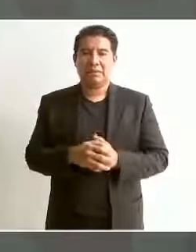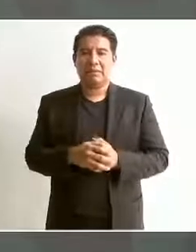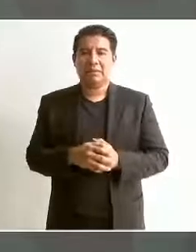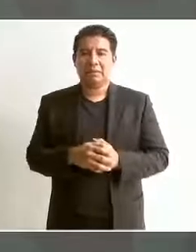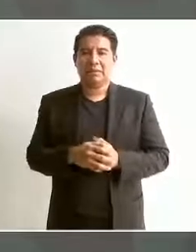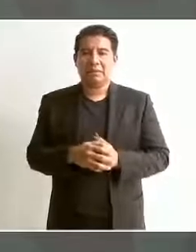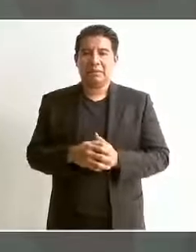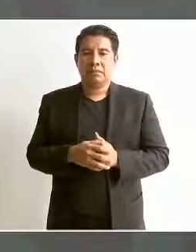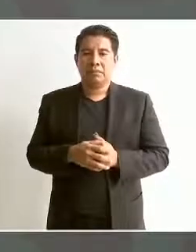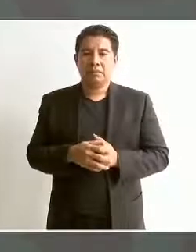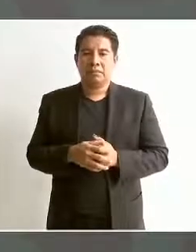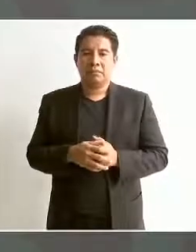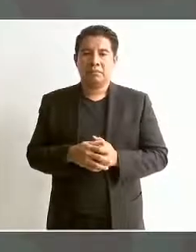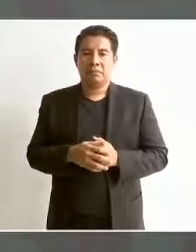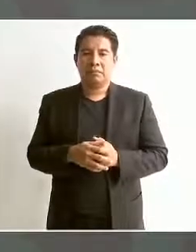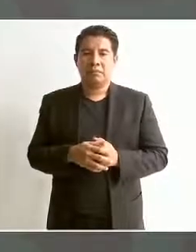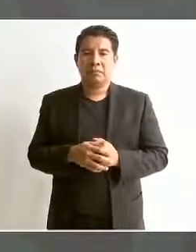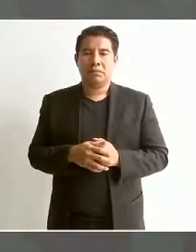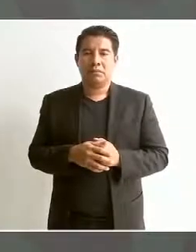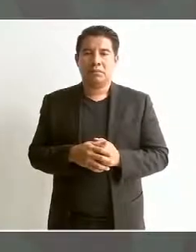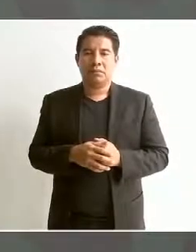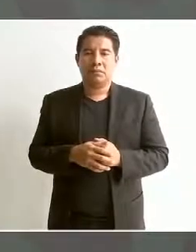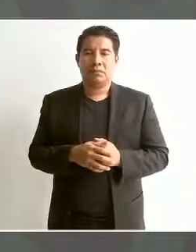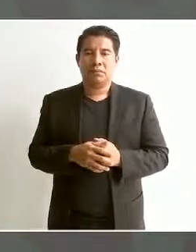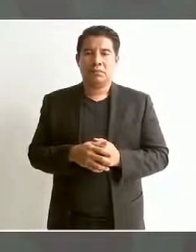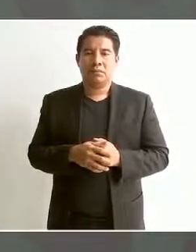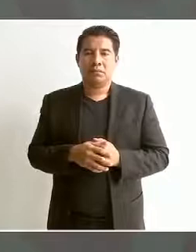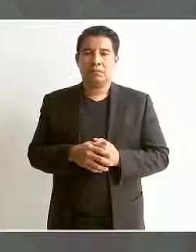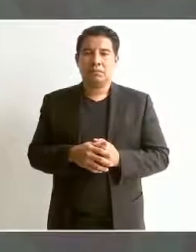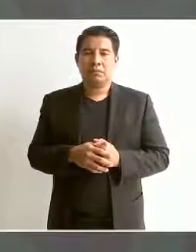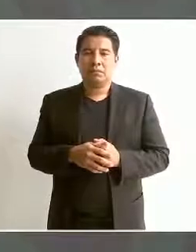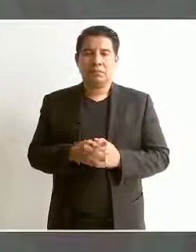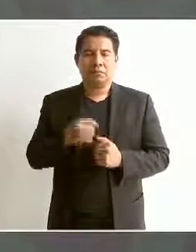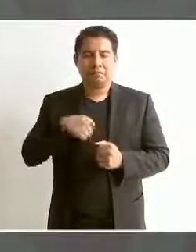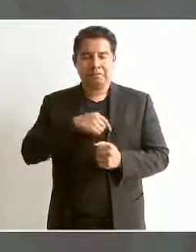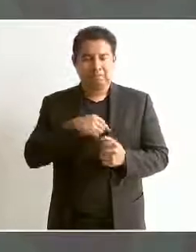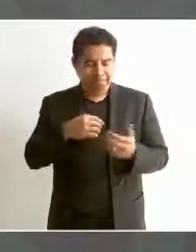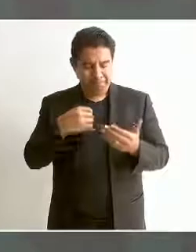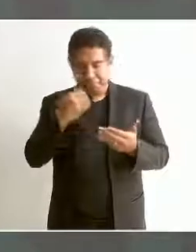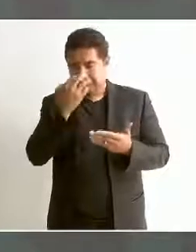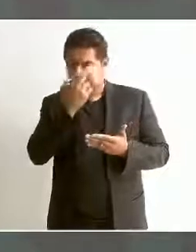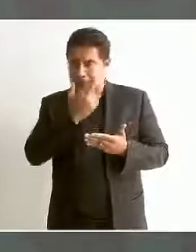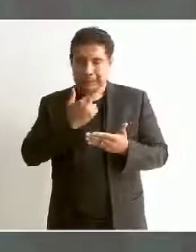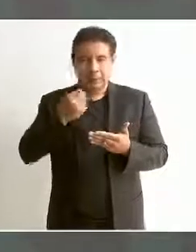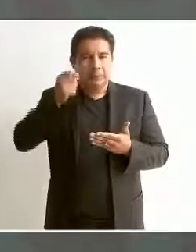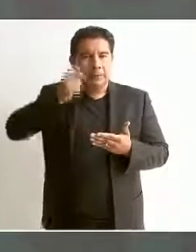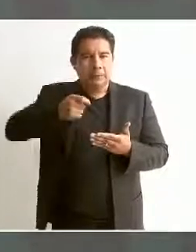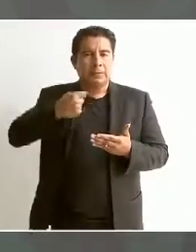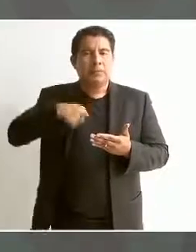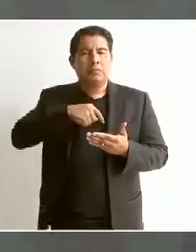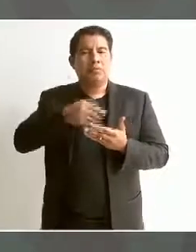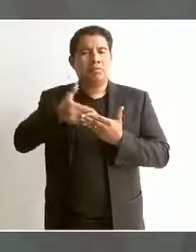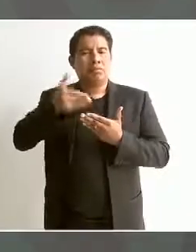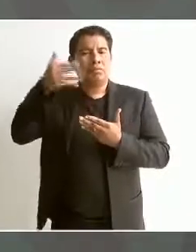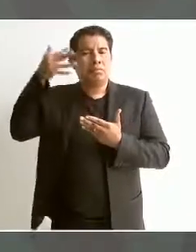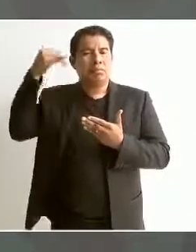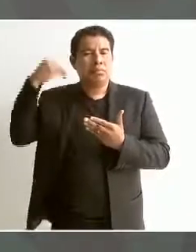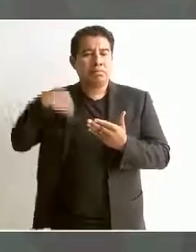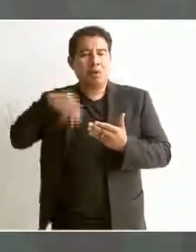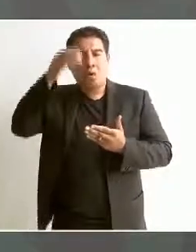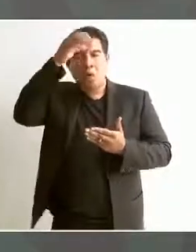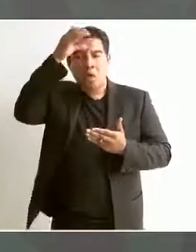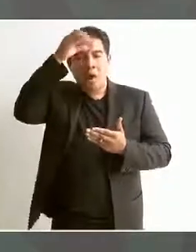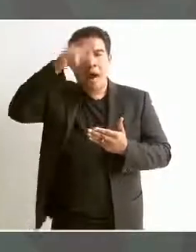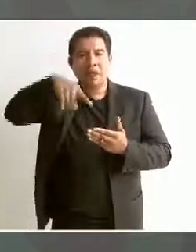revalorar la grandeza cultural de